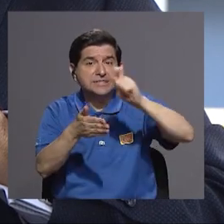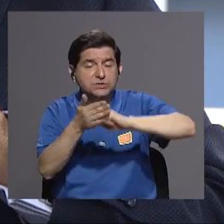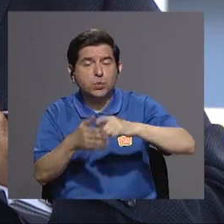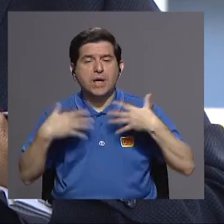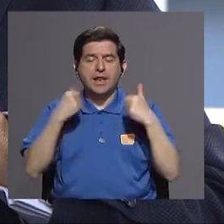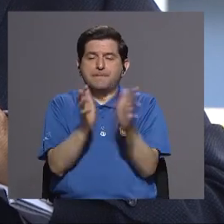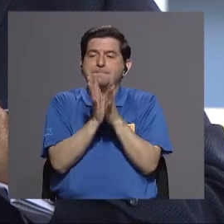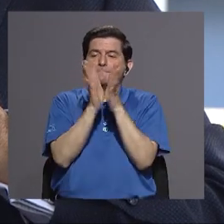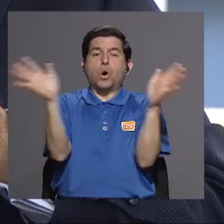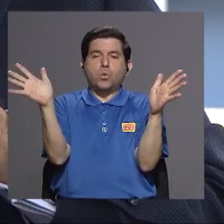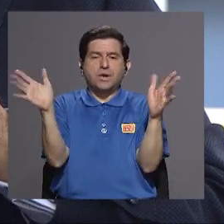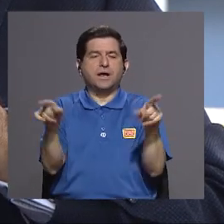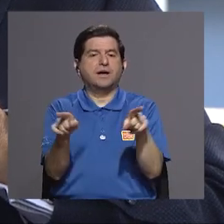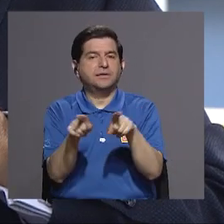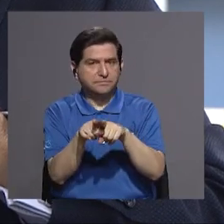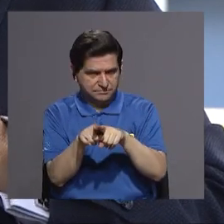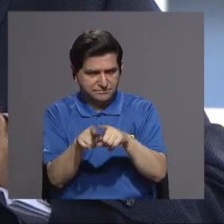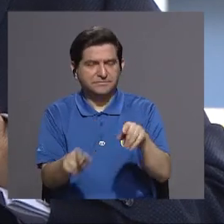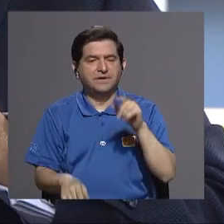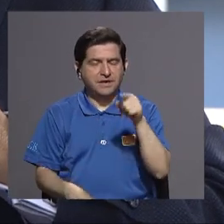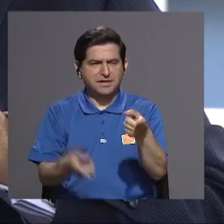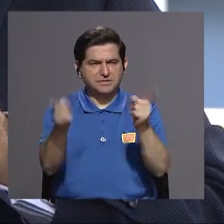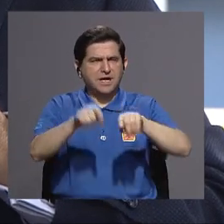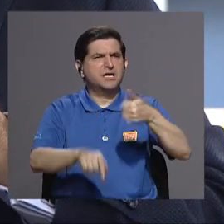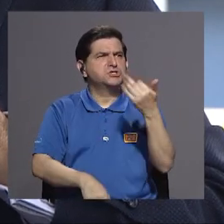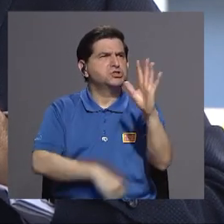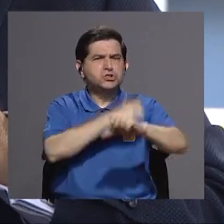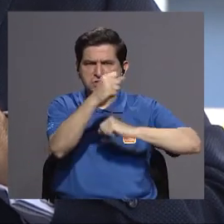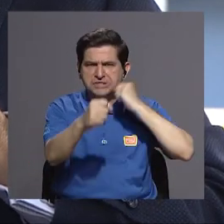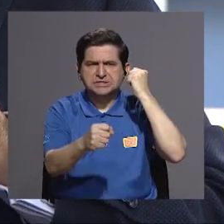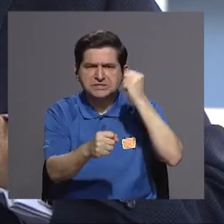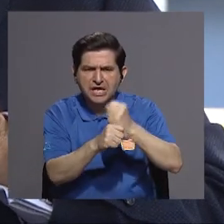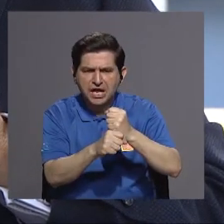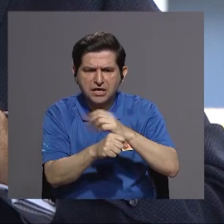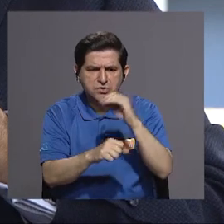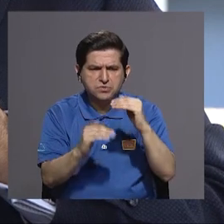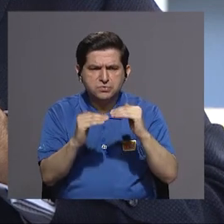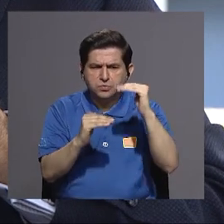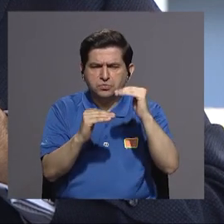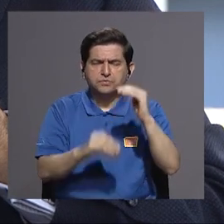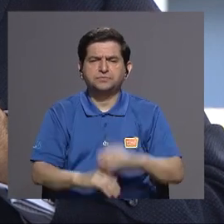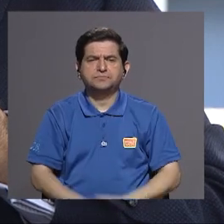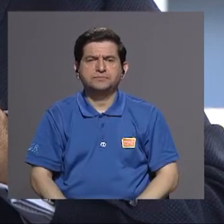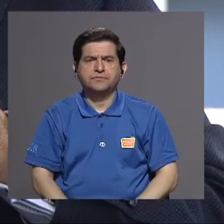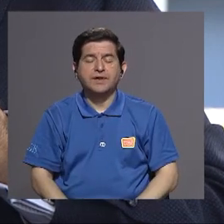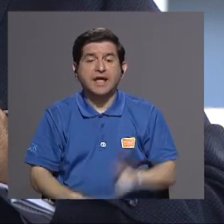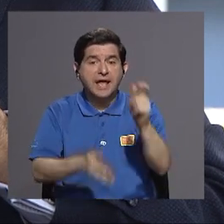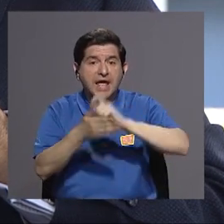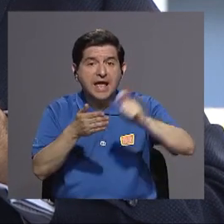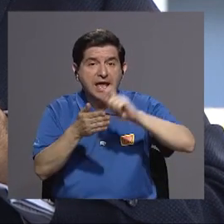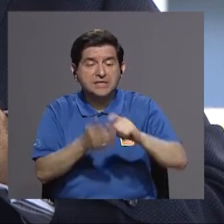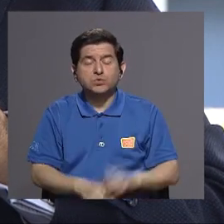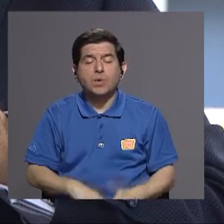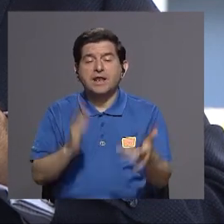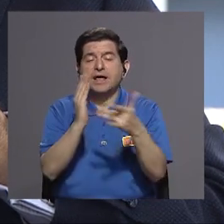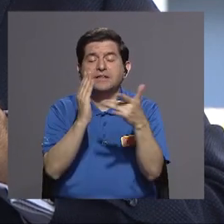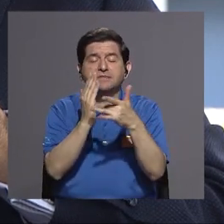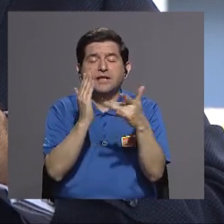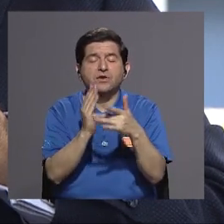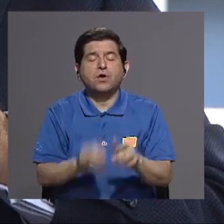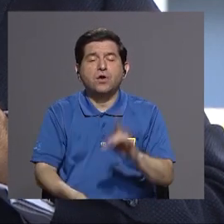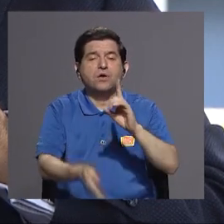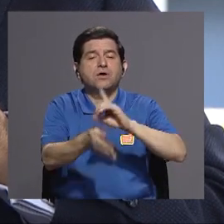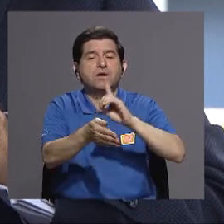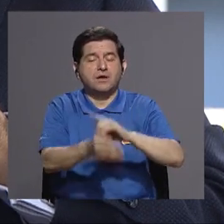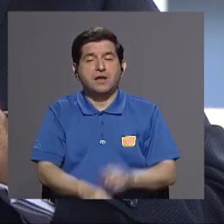de salud pública que también tiene 15 años o más este la escuela de tecnologías médicas que